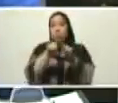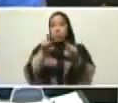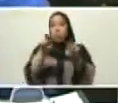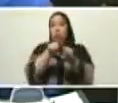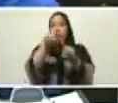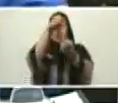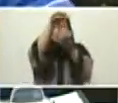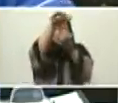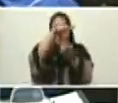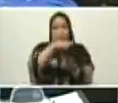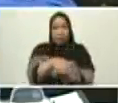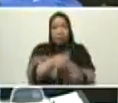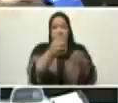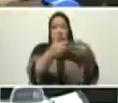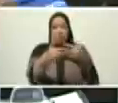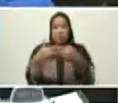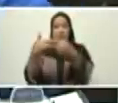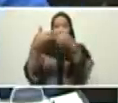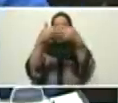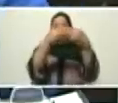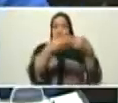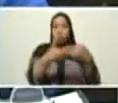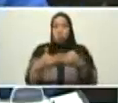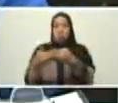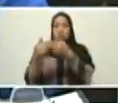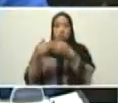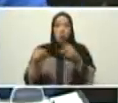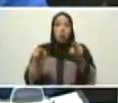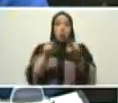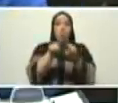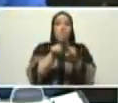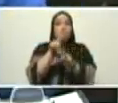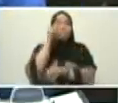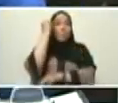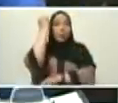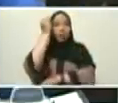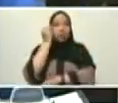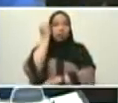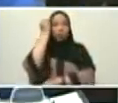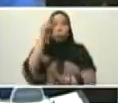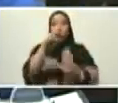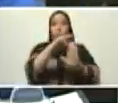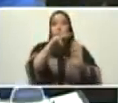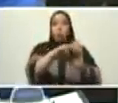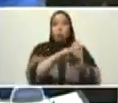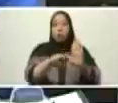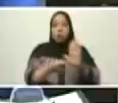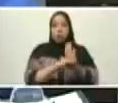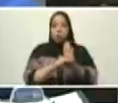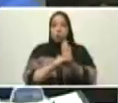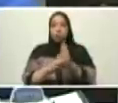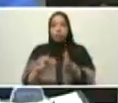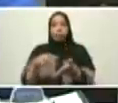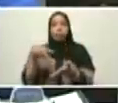norteamericano, donde todos se arrodillen a sus dictados y a sus intereses.